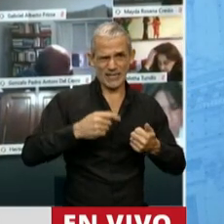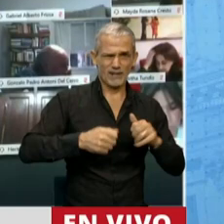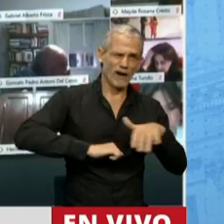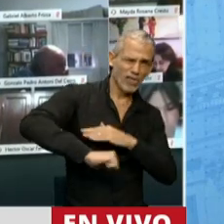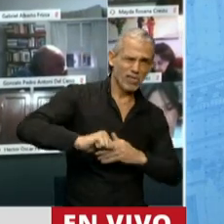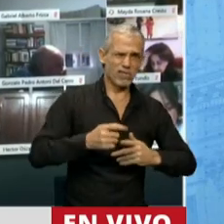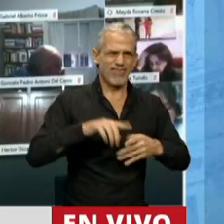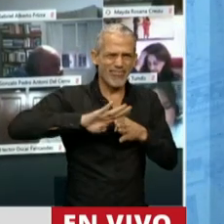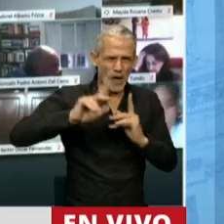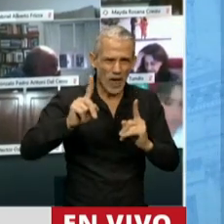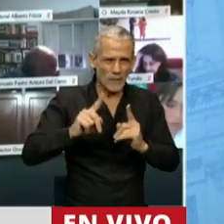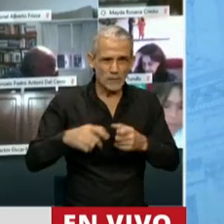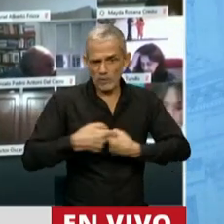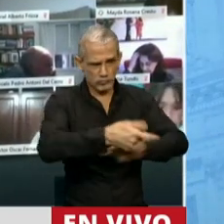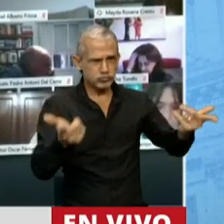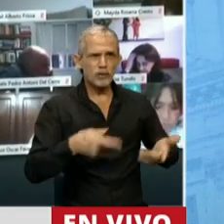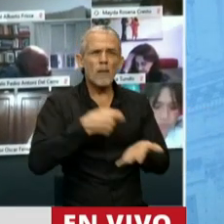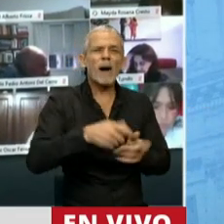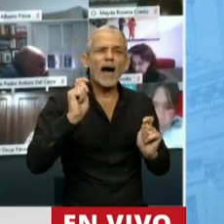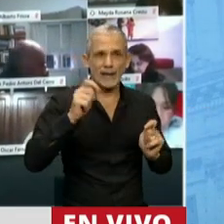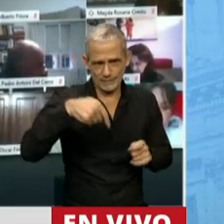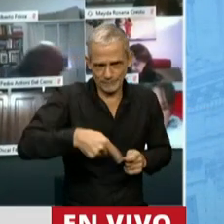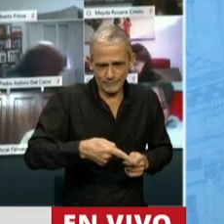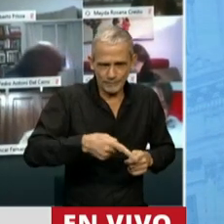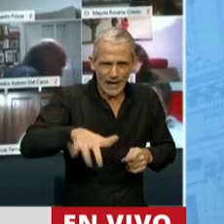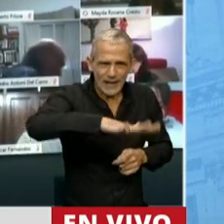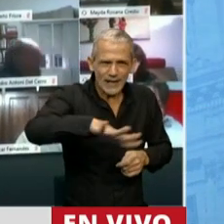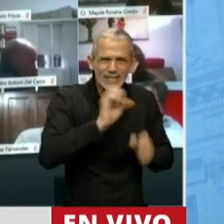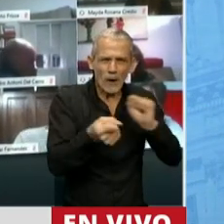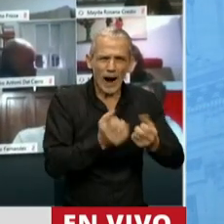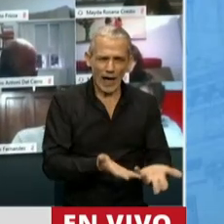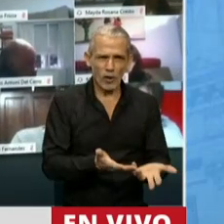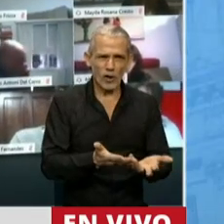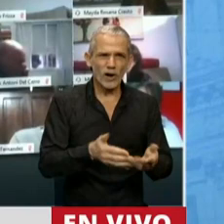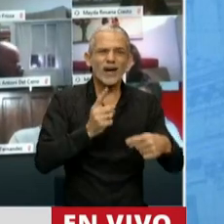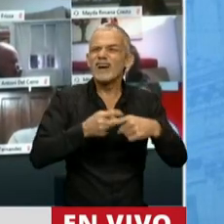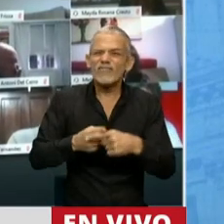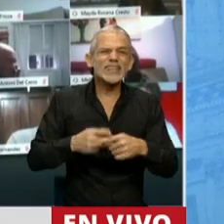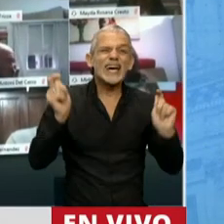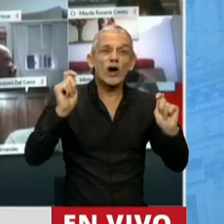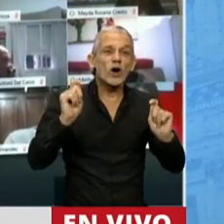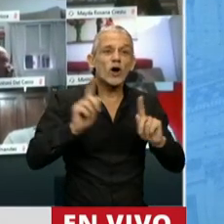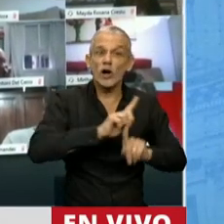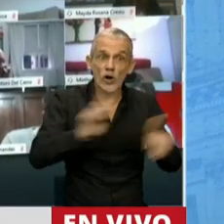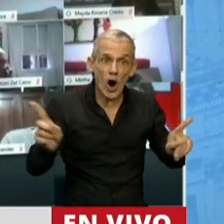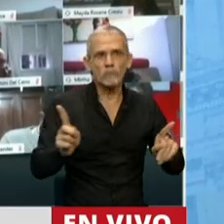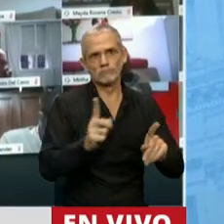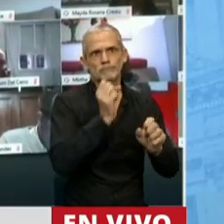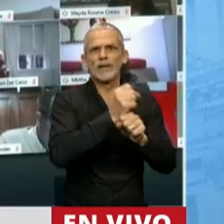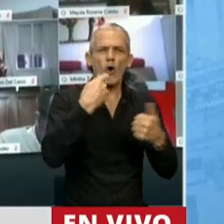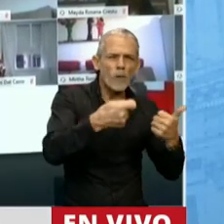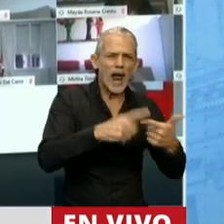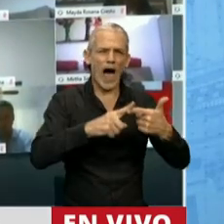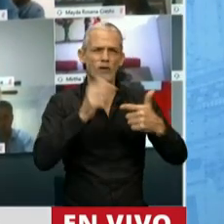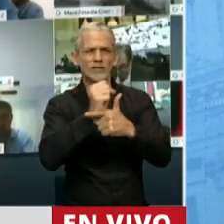fraudulenta y que justamente los que no tienen nada para festejar son millones de jubiladas y jubilados, trabajadoras y trabajadores